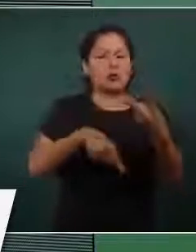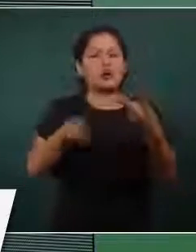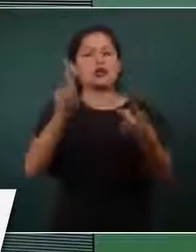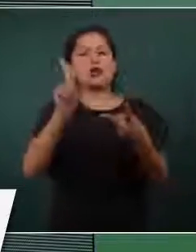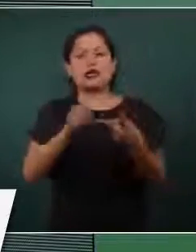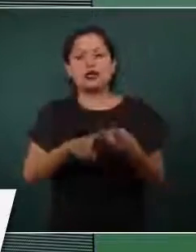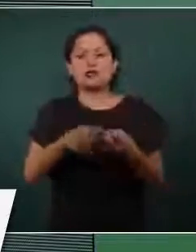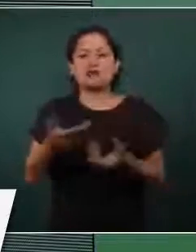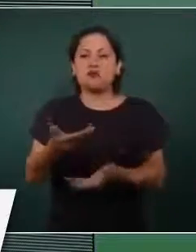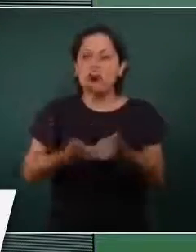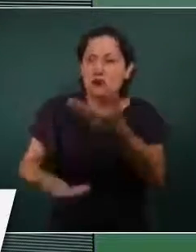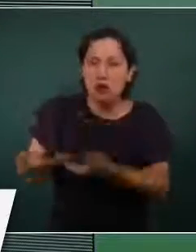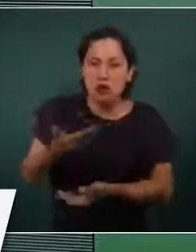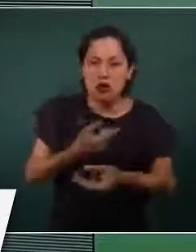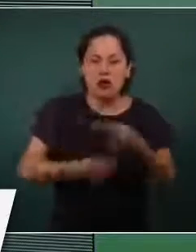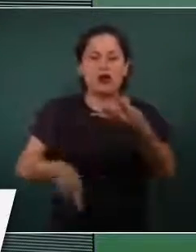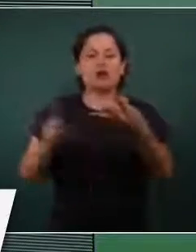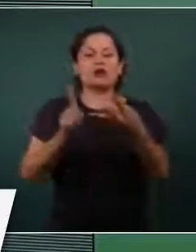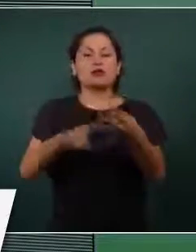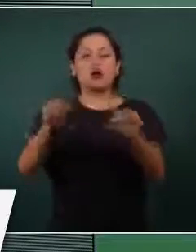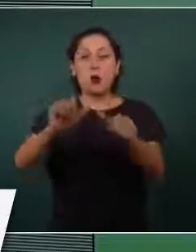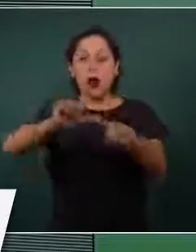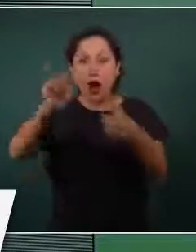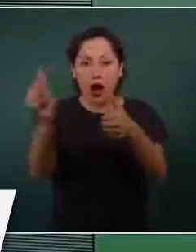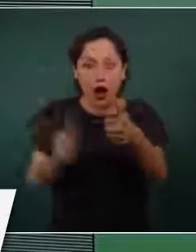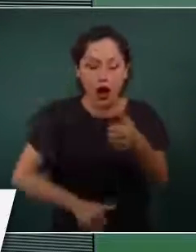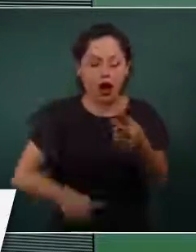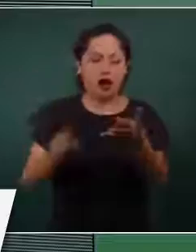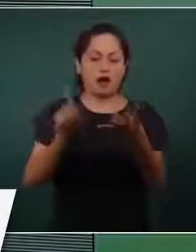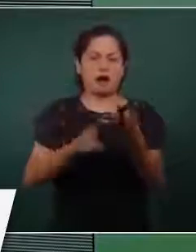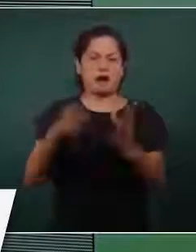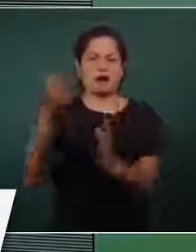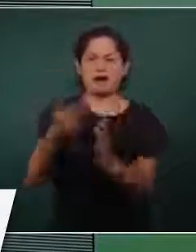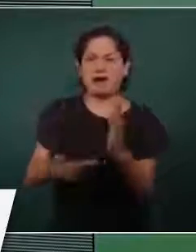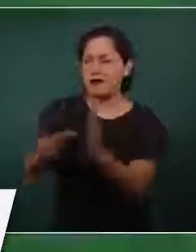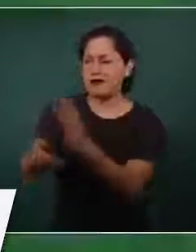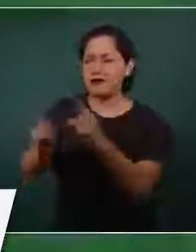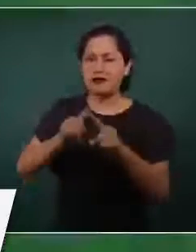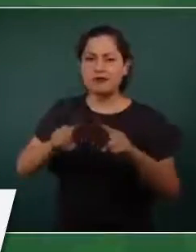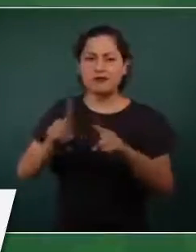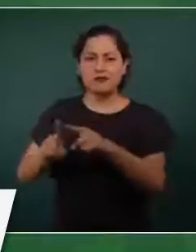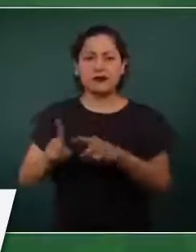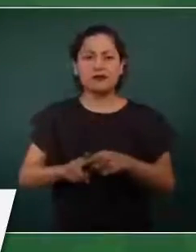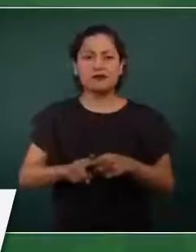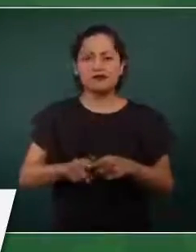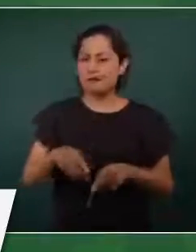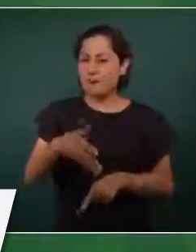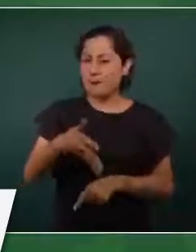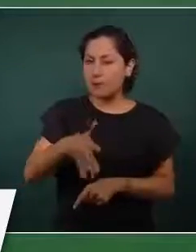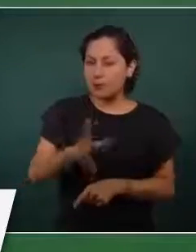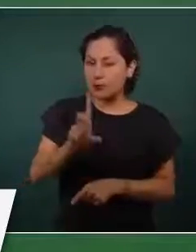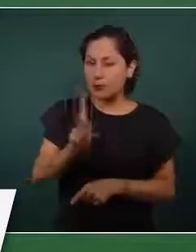comercio, en las artesanías, en talleres, 39 mil